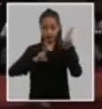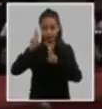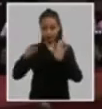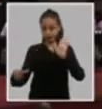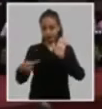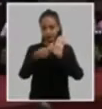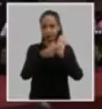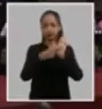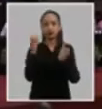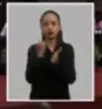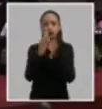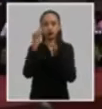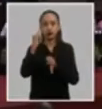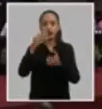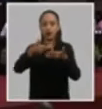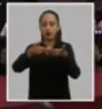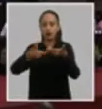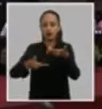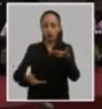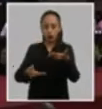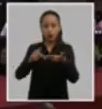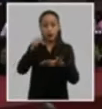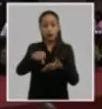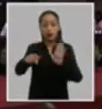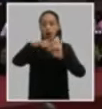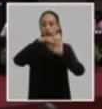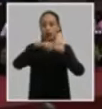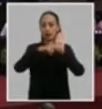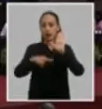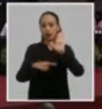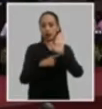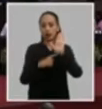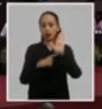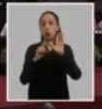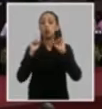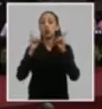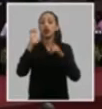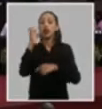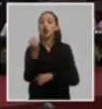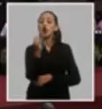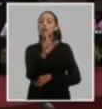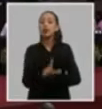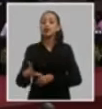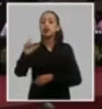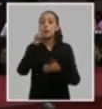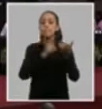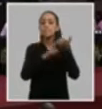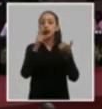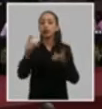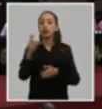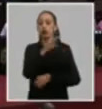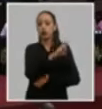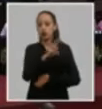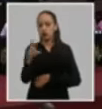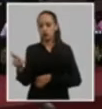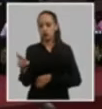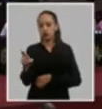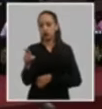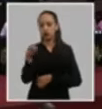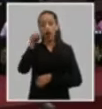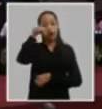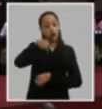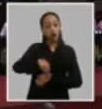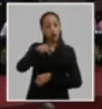aprobar el informe sobre el estado de la implementación de los lineamientos a la política económica y social del partido de la revolución y la